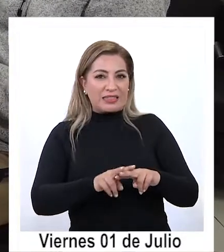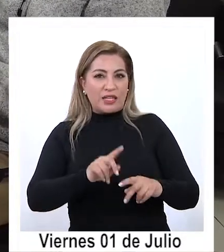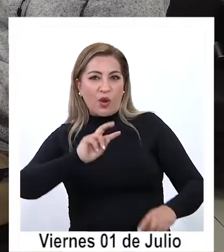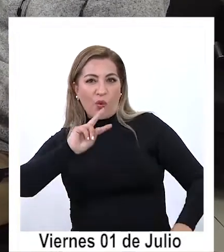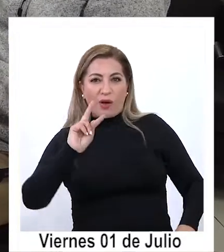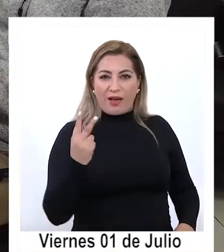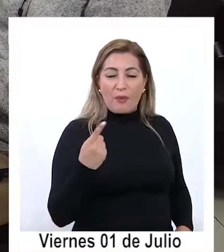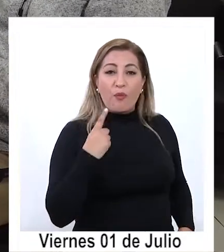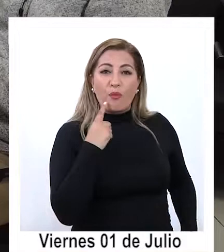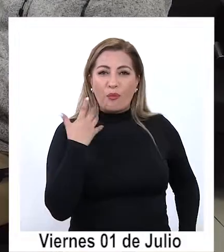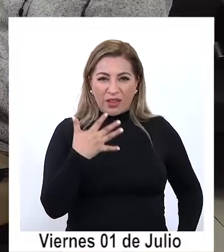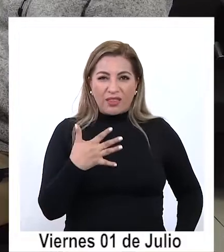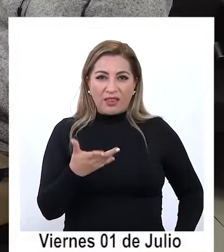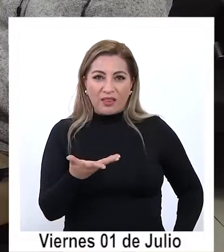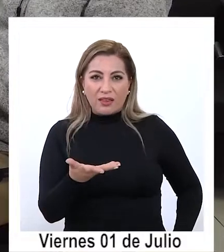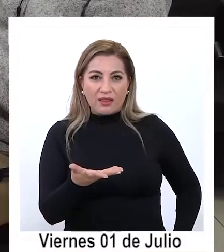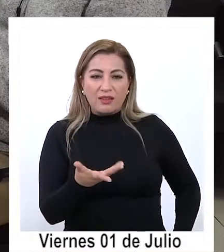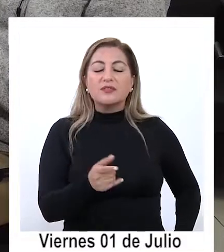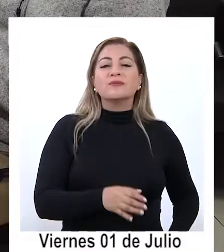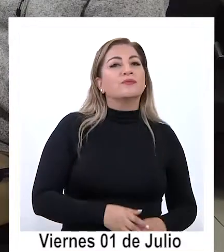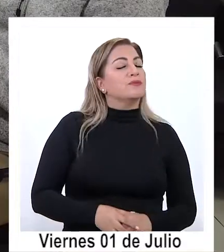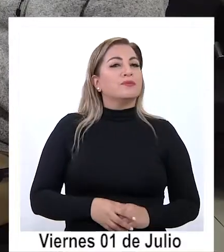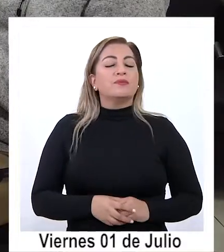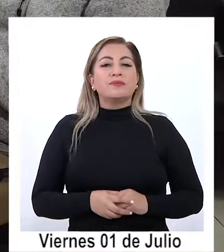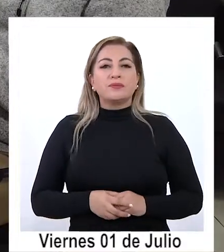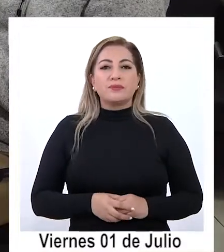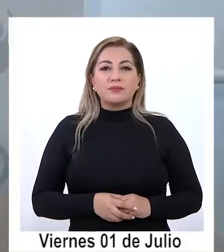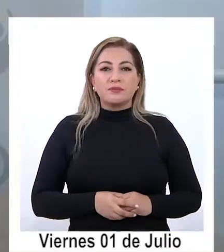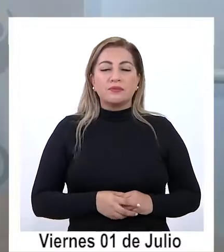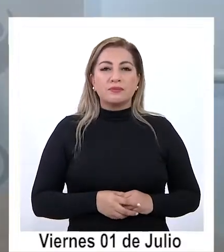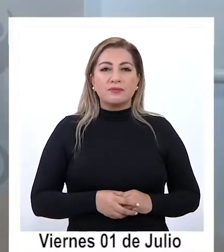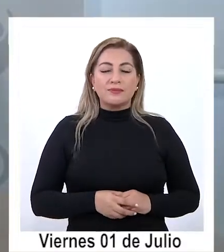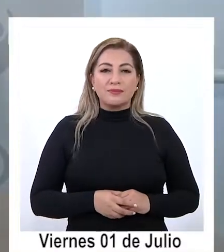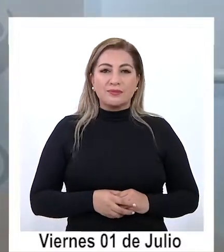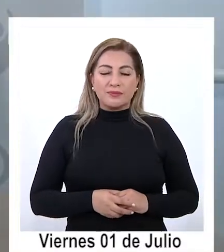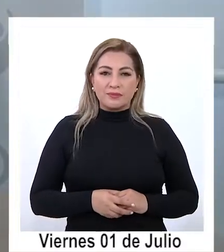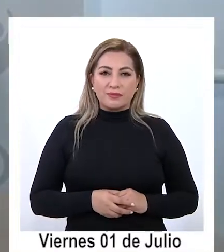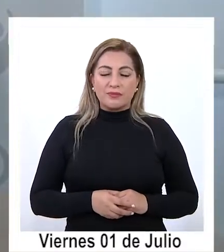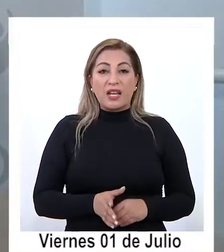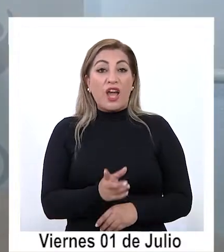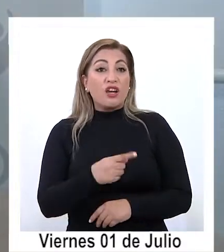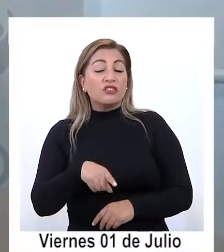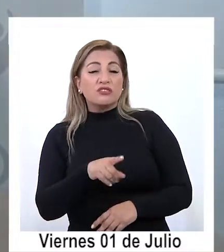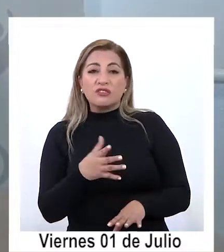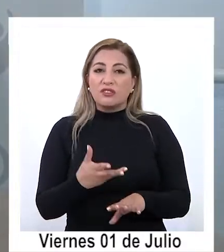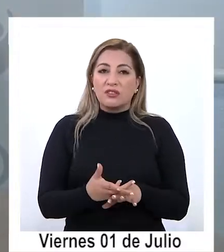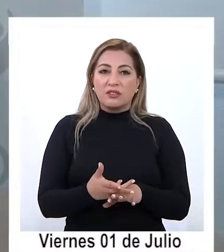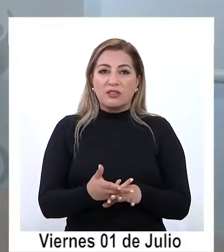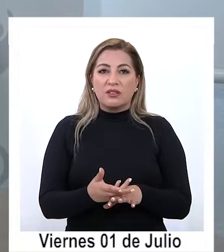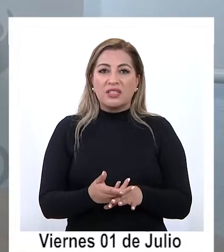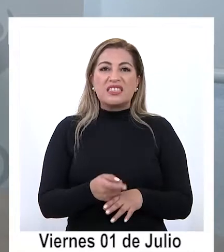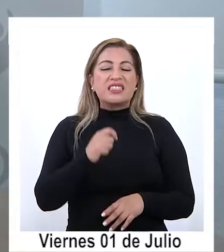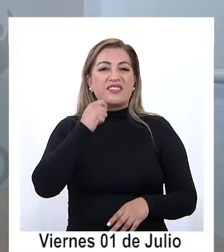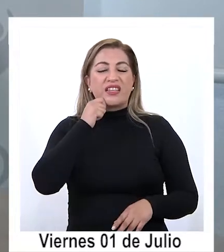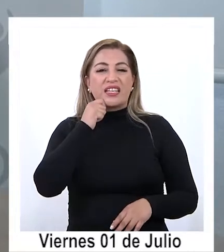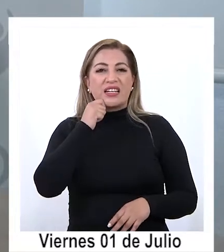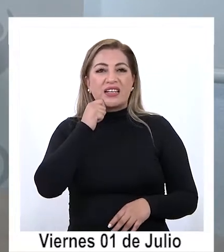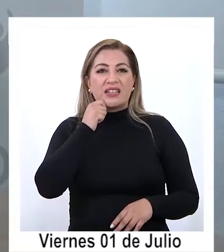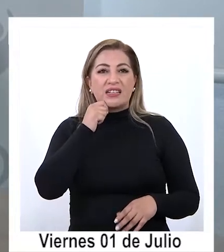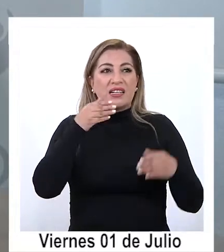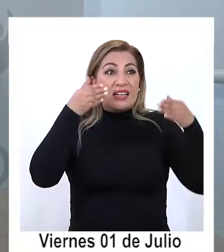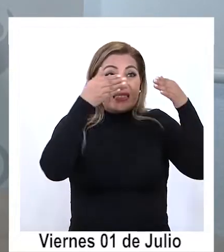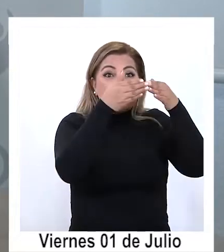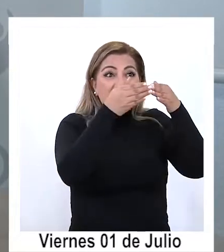un giro un cambio importante bueno esa es nuestra nosotros tenemos que descentralizar y esa ha sido